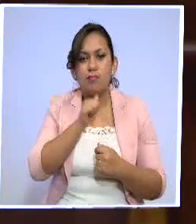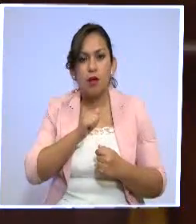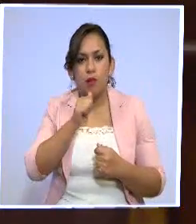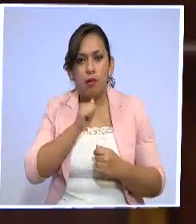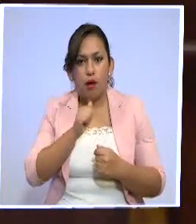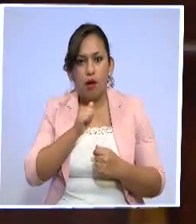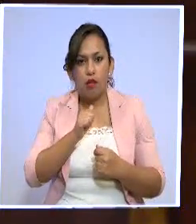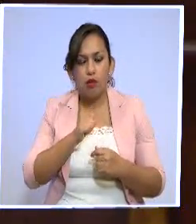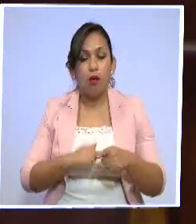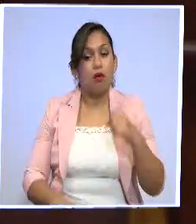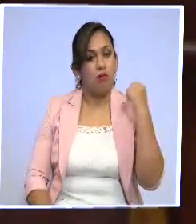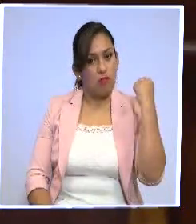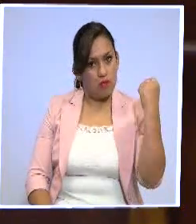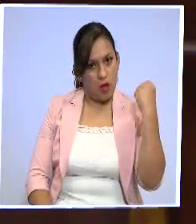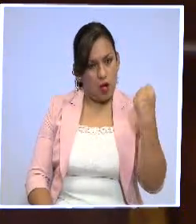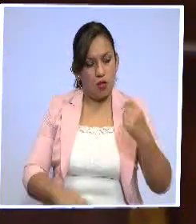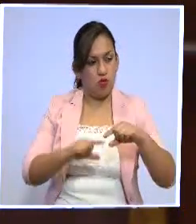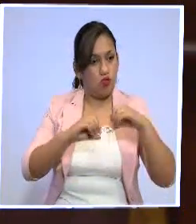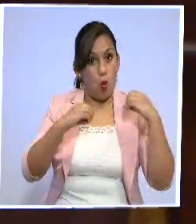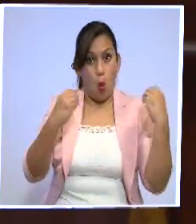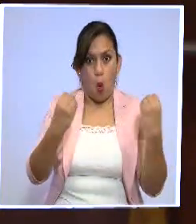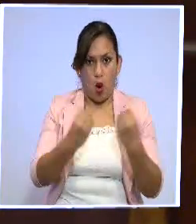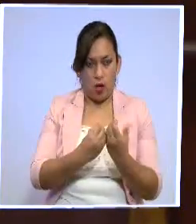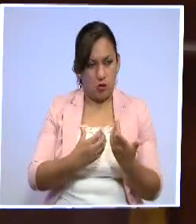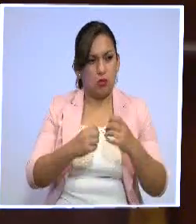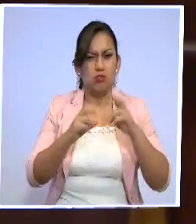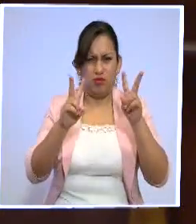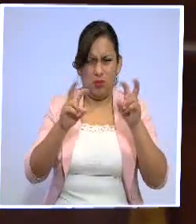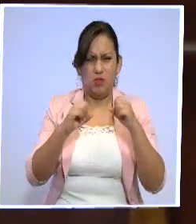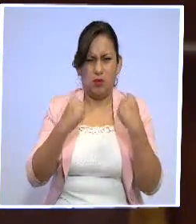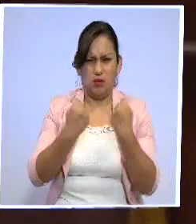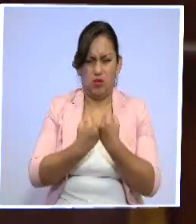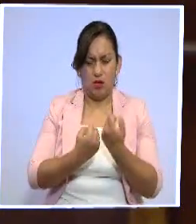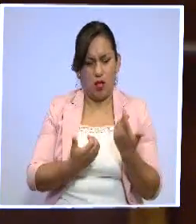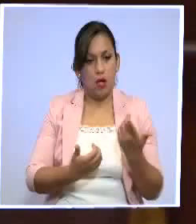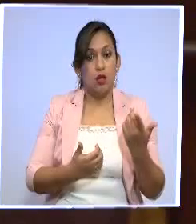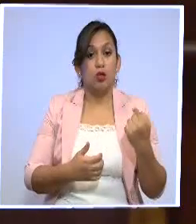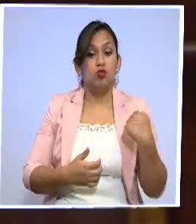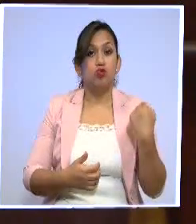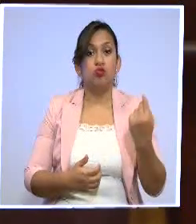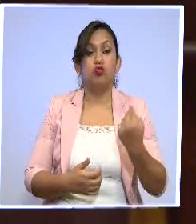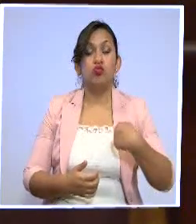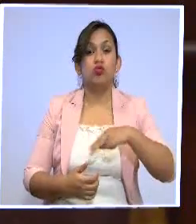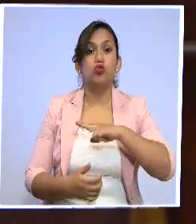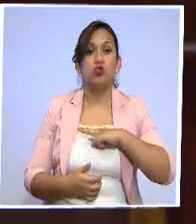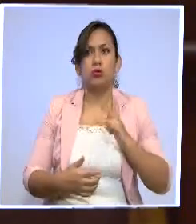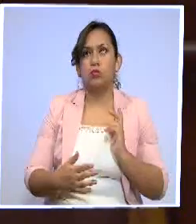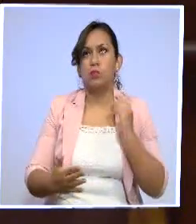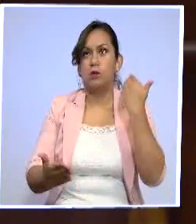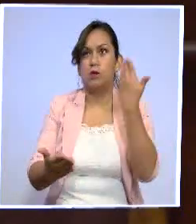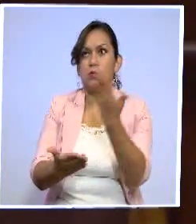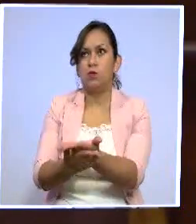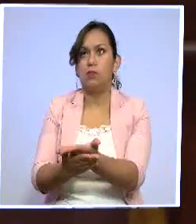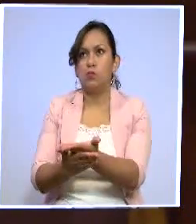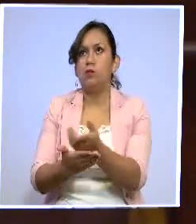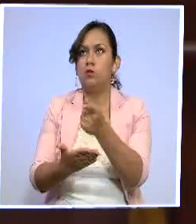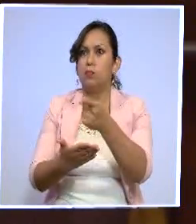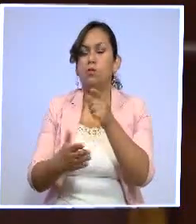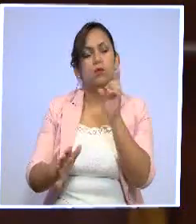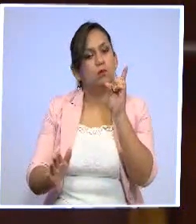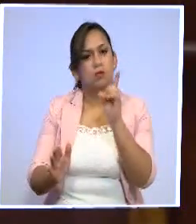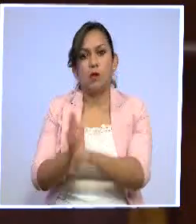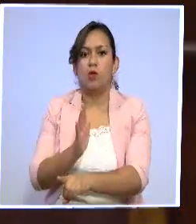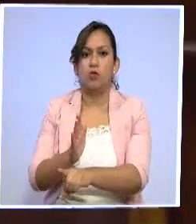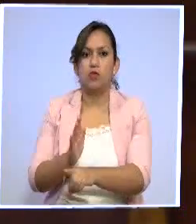ciudadanos y como organización sindical o social, en este caso nosotros hemos presentado la demanda de inconstitucionalidad porque nunca fue tratado,